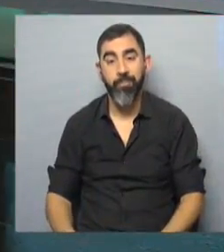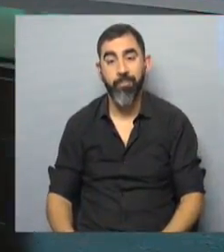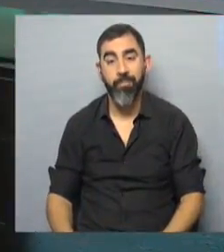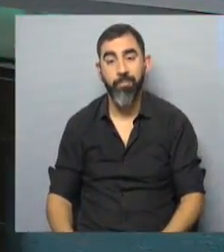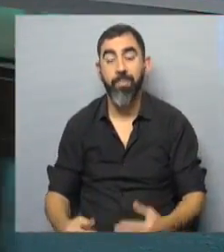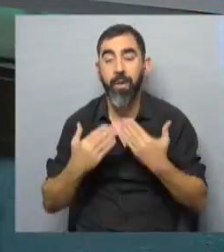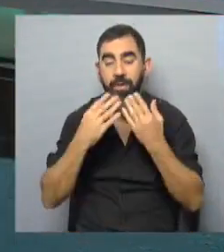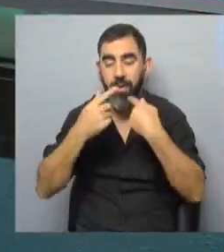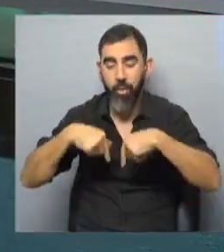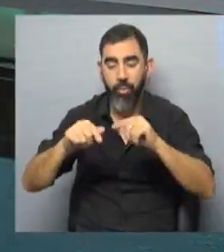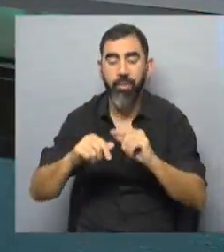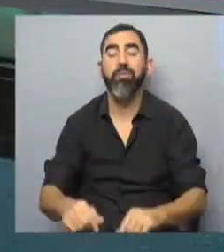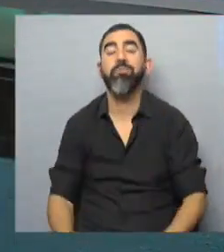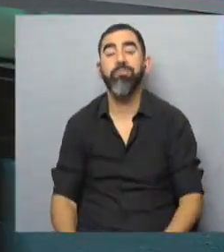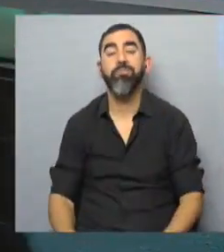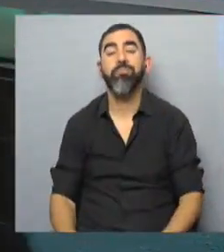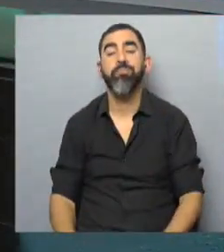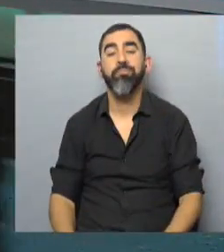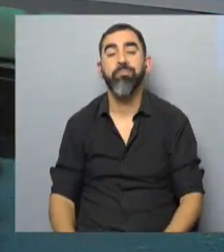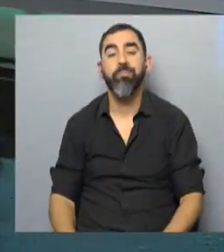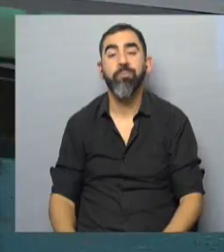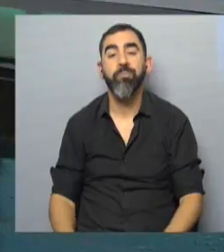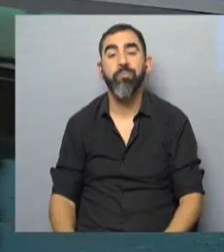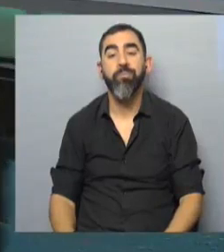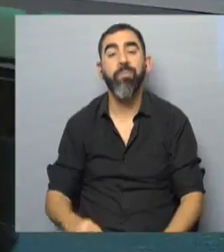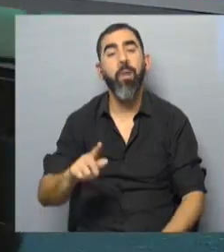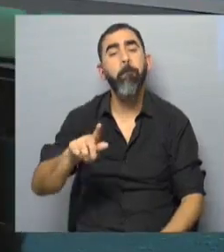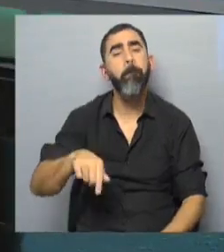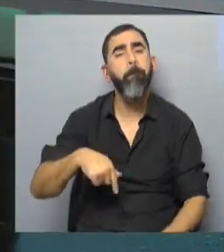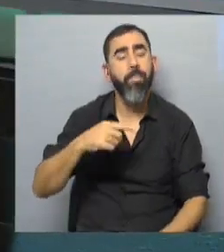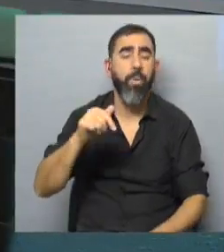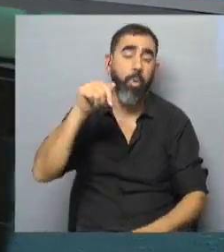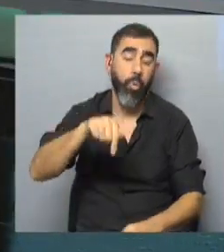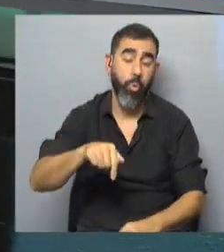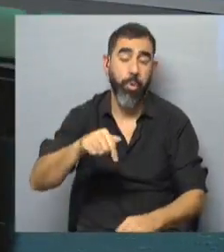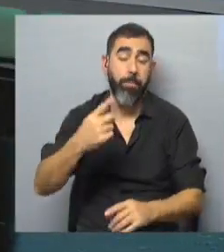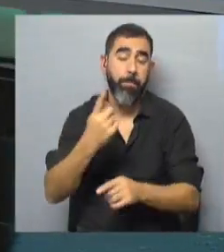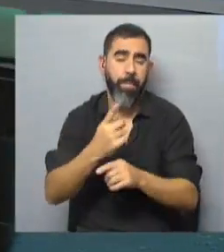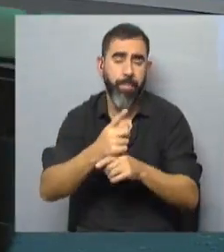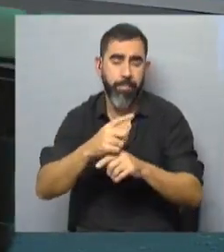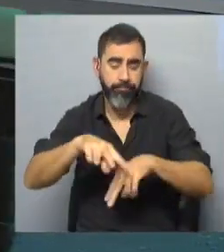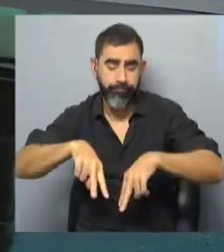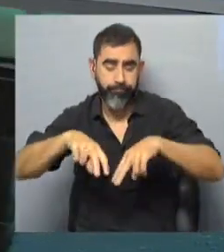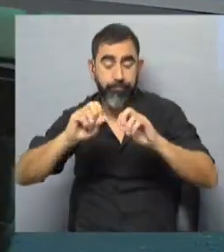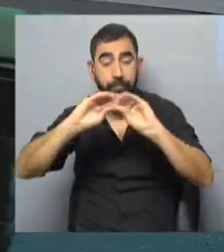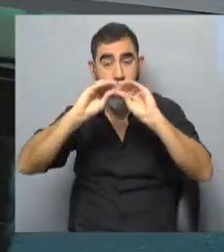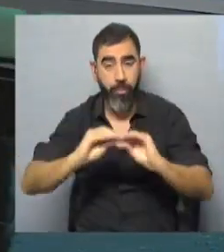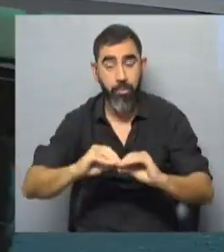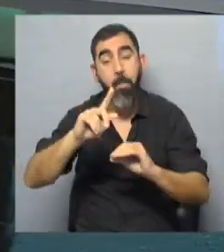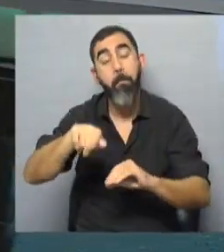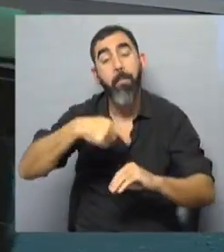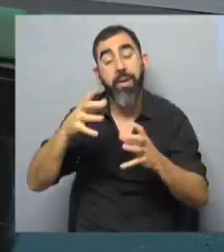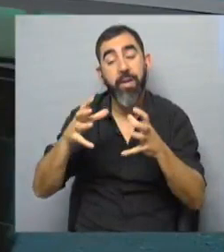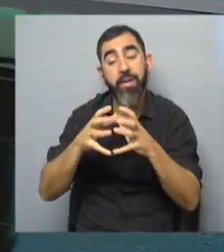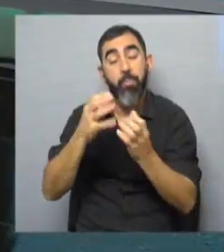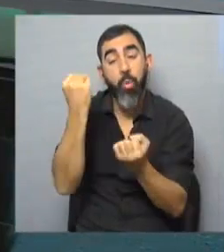Muchas gracias a ustedes. Buenos días. Buenos días. Mañana, además, hoy le van a dar el primer trámite para la Comisión de Presupuestos, mañana reciben al